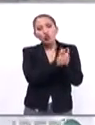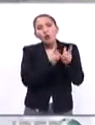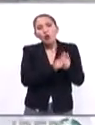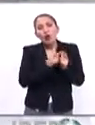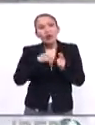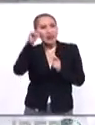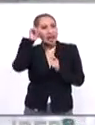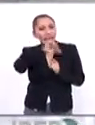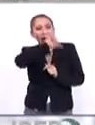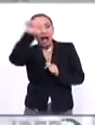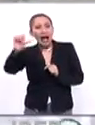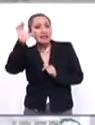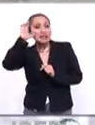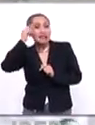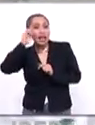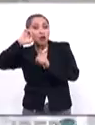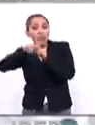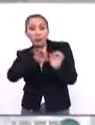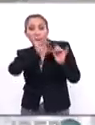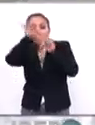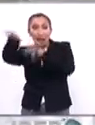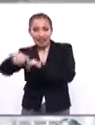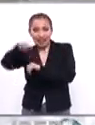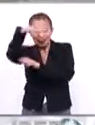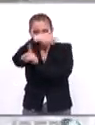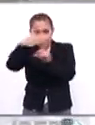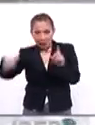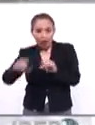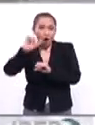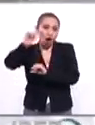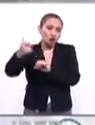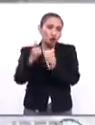que en el mundo.